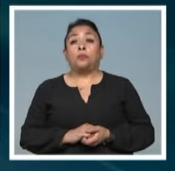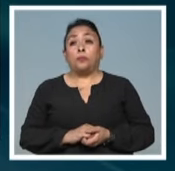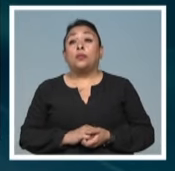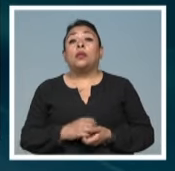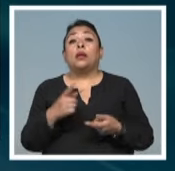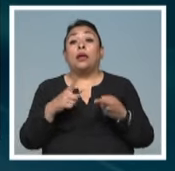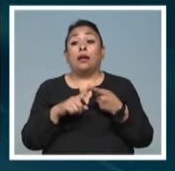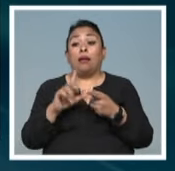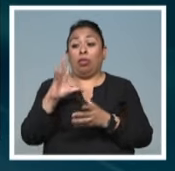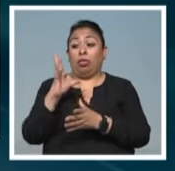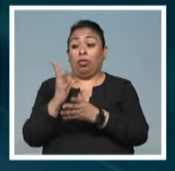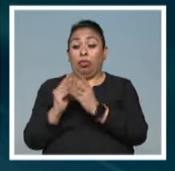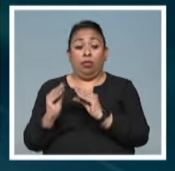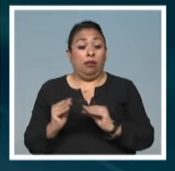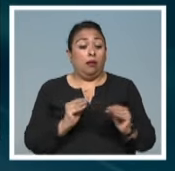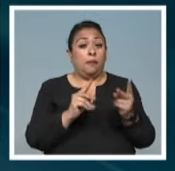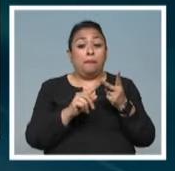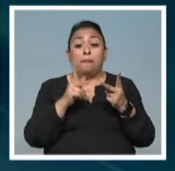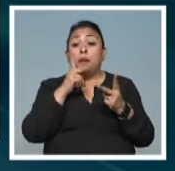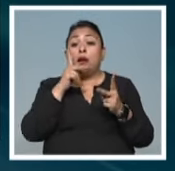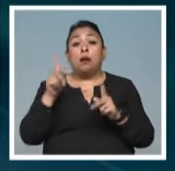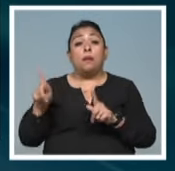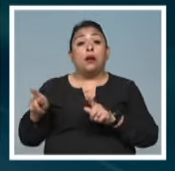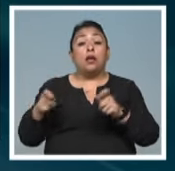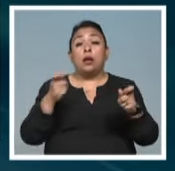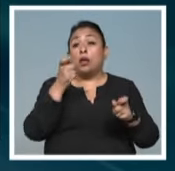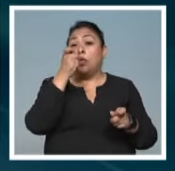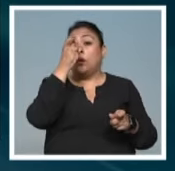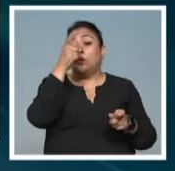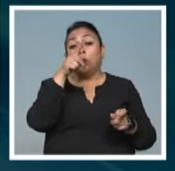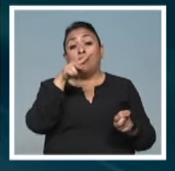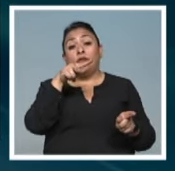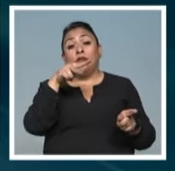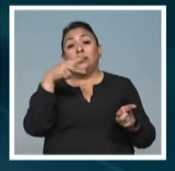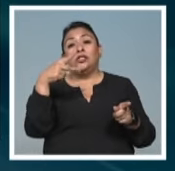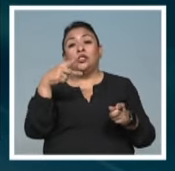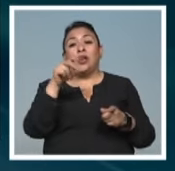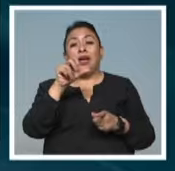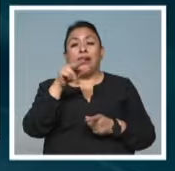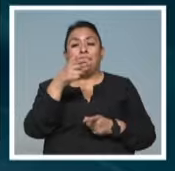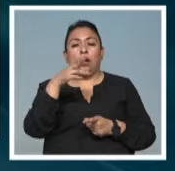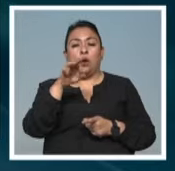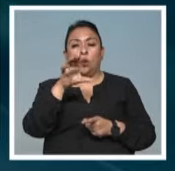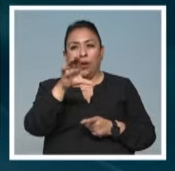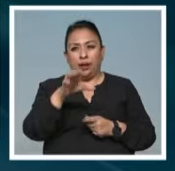Entre exilios y palabras evocan el legado del autor de La Visión de la Nahuac.